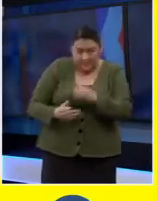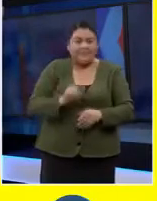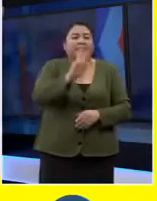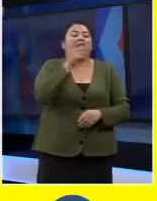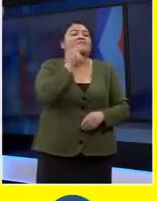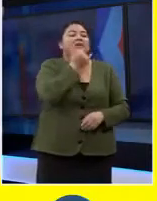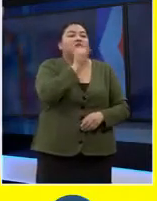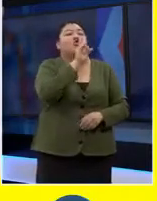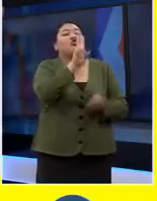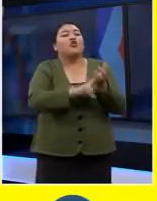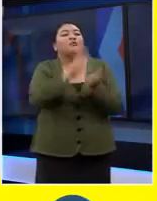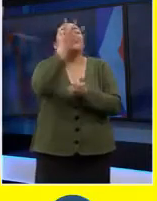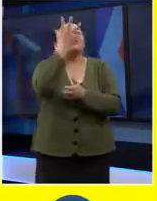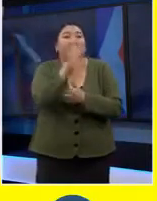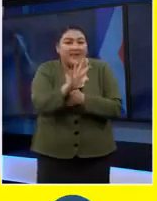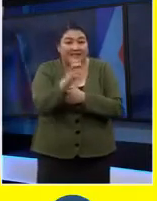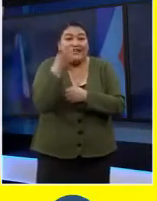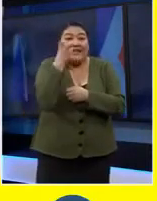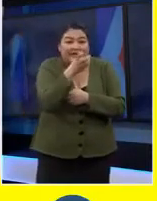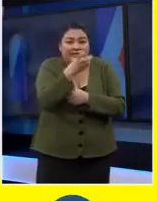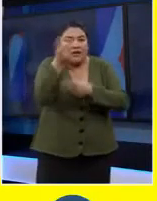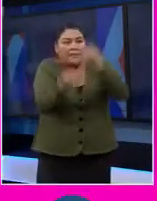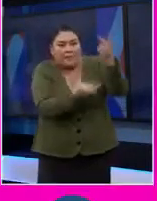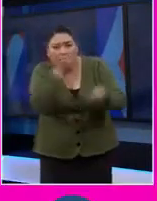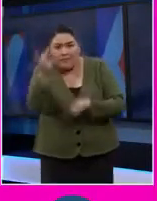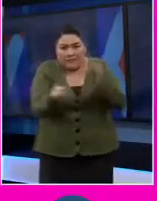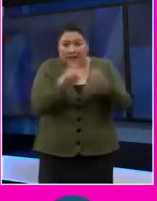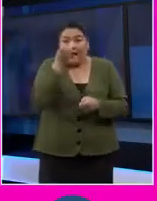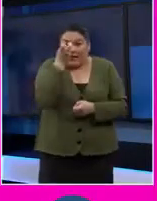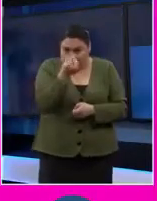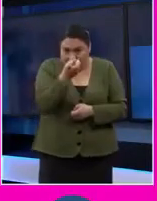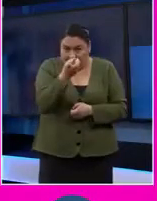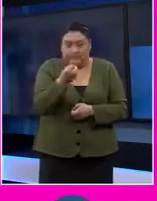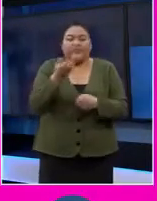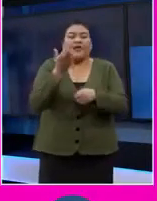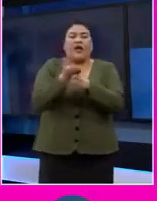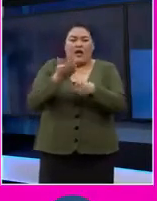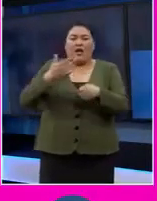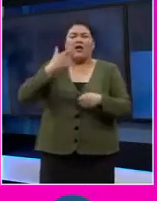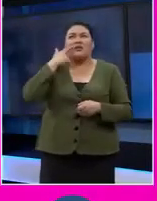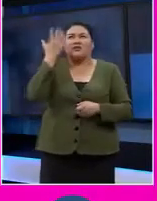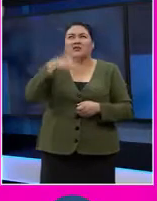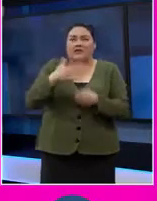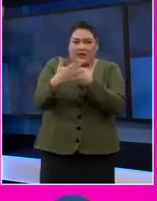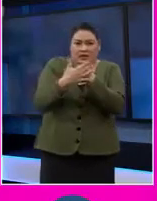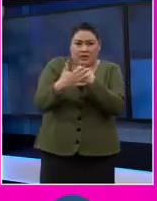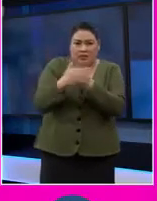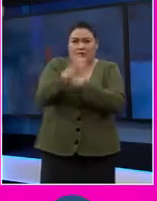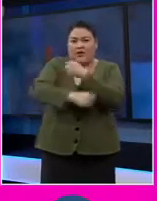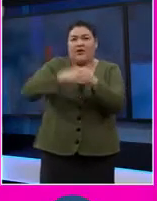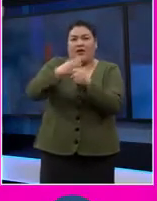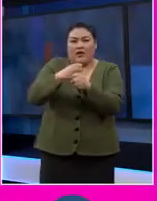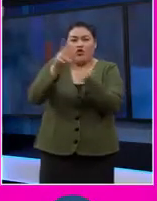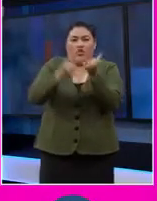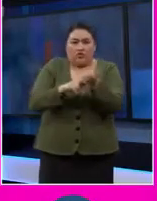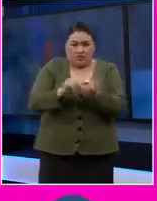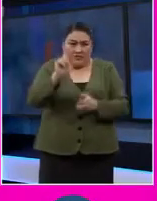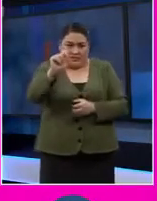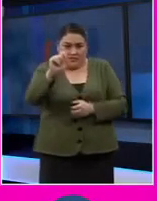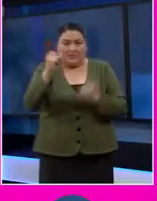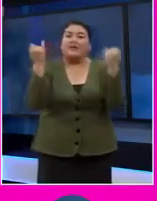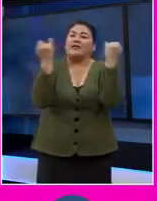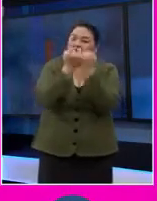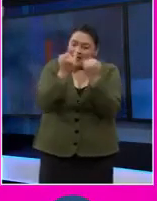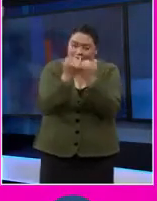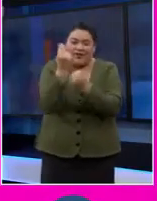2010, el Censo General de Población del 2010 es el que recogía esta pregunta. Ahora, para este censo del 2020, es